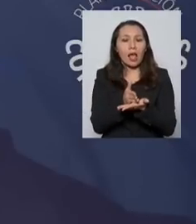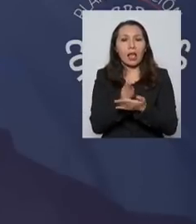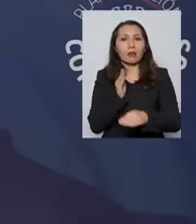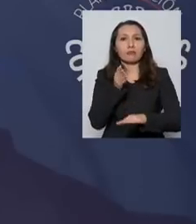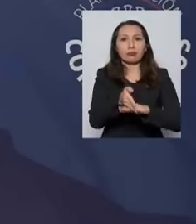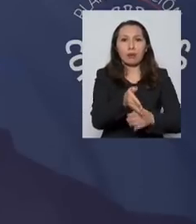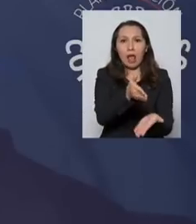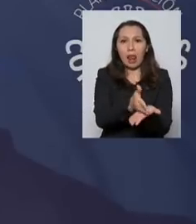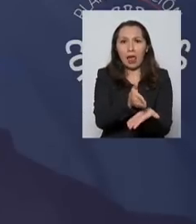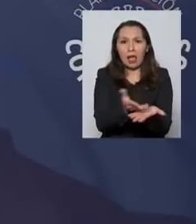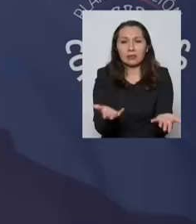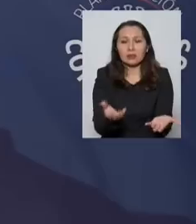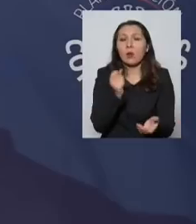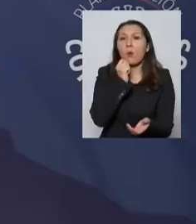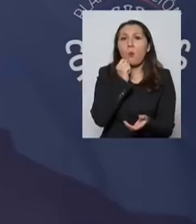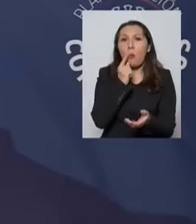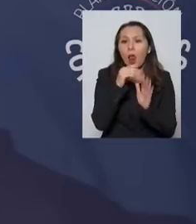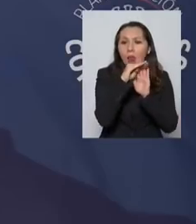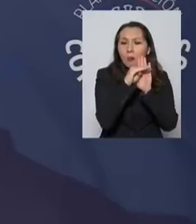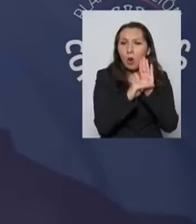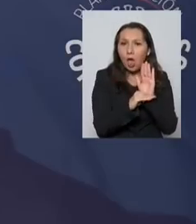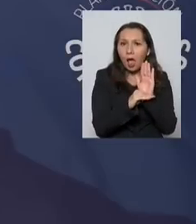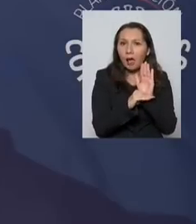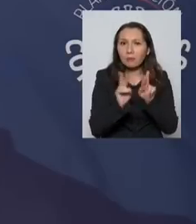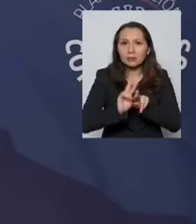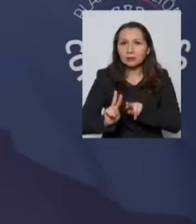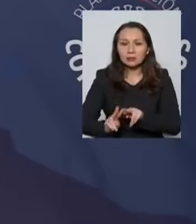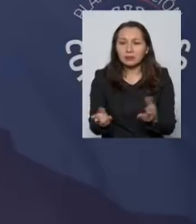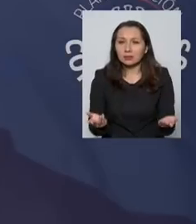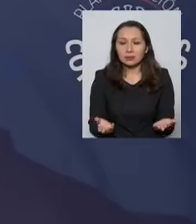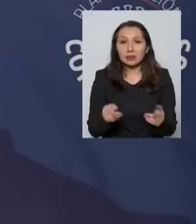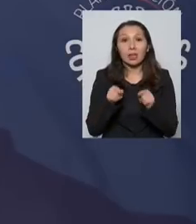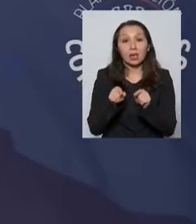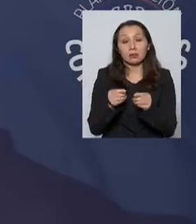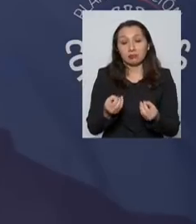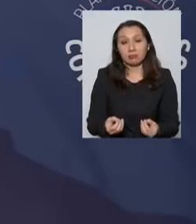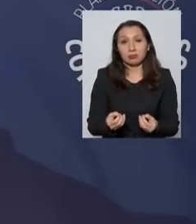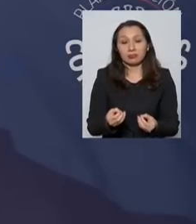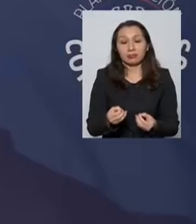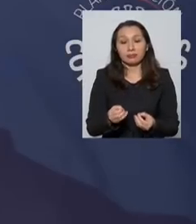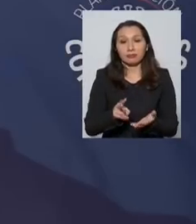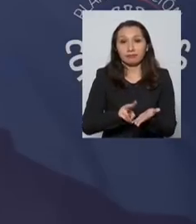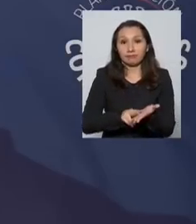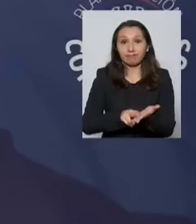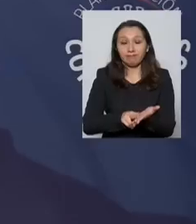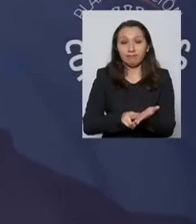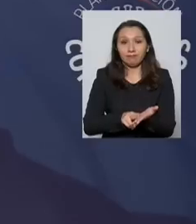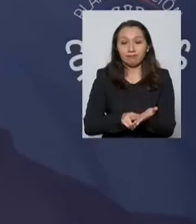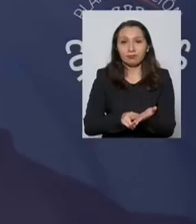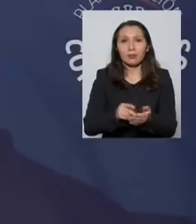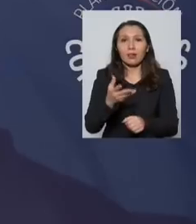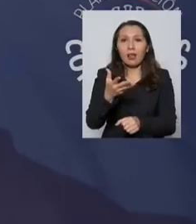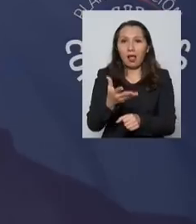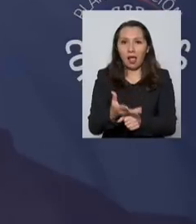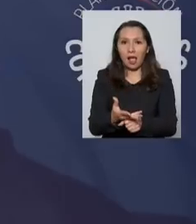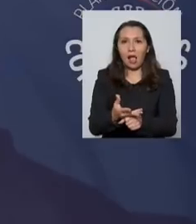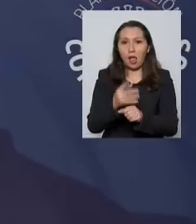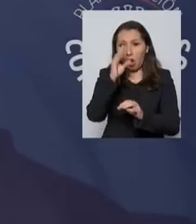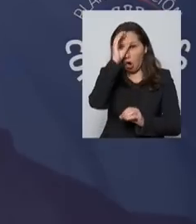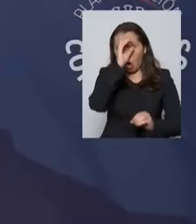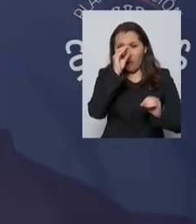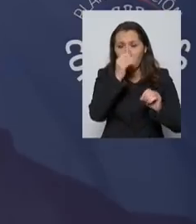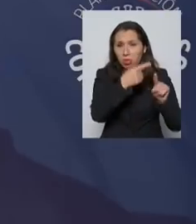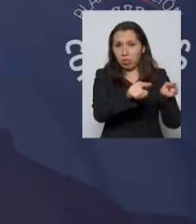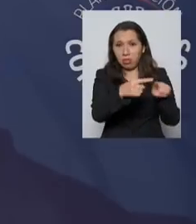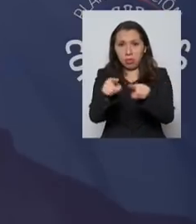clase, cuál es el programa que se va a hacer. Y es evidente que hay opiniones